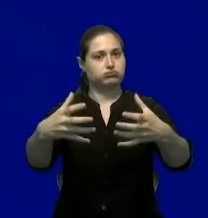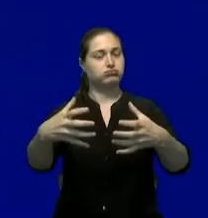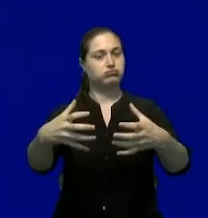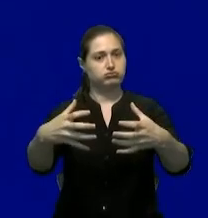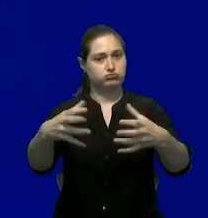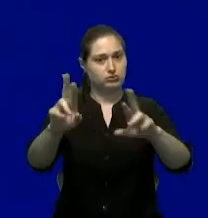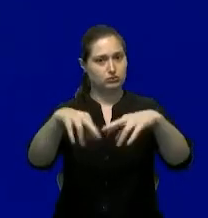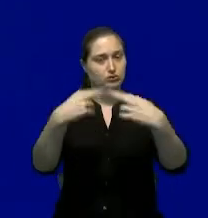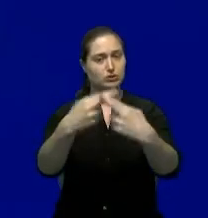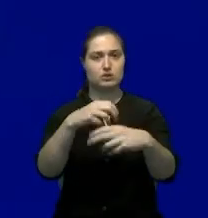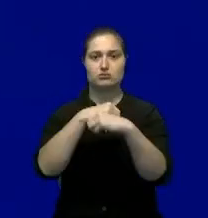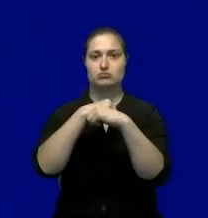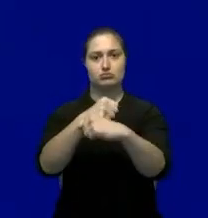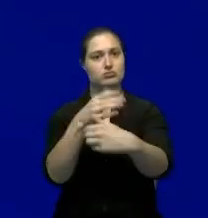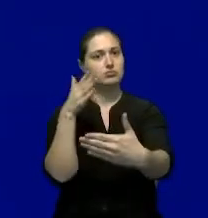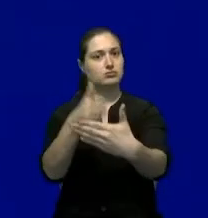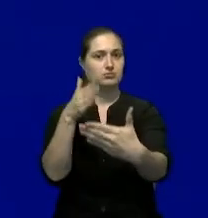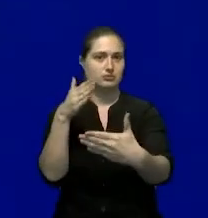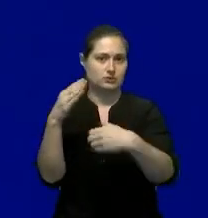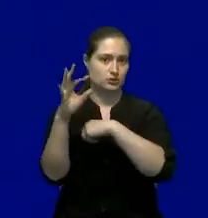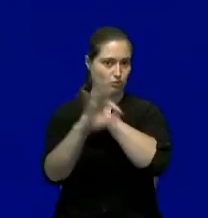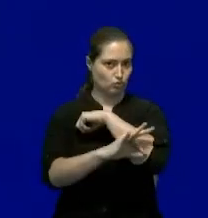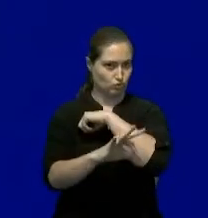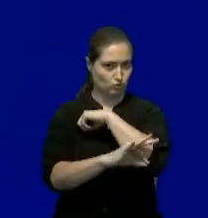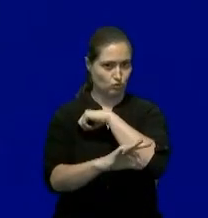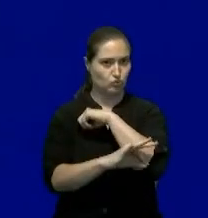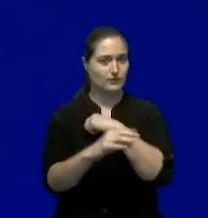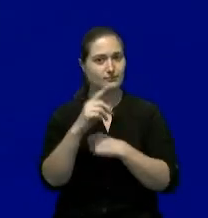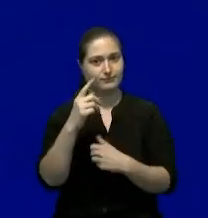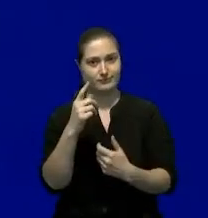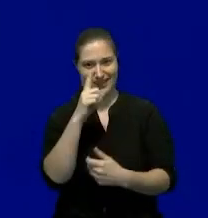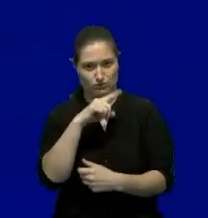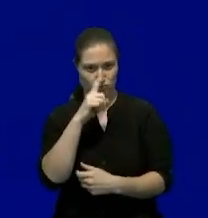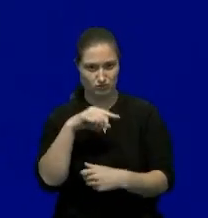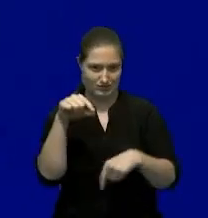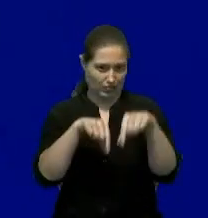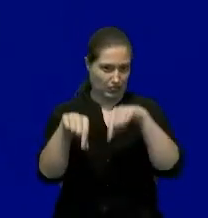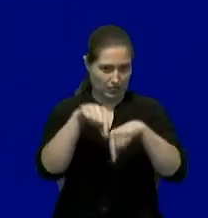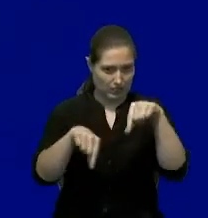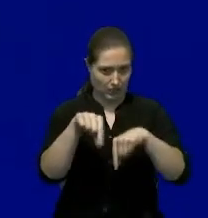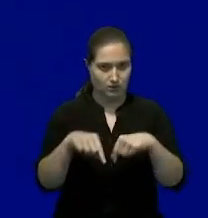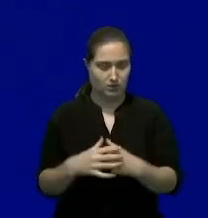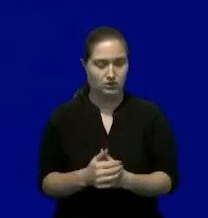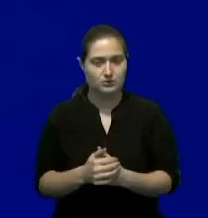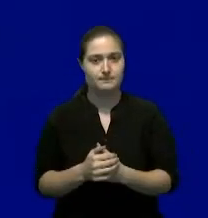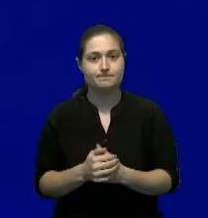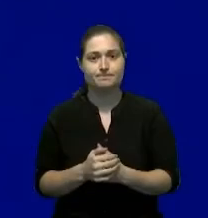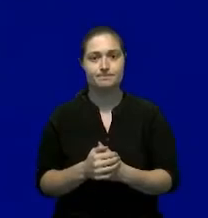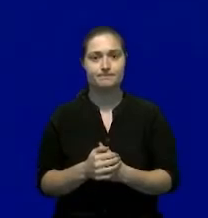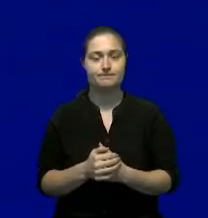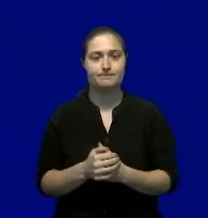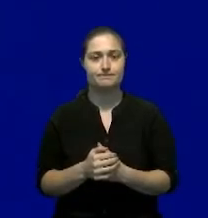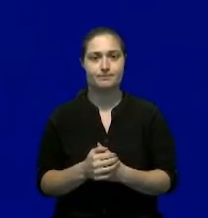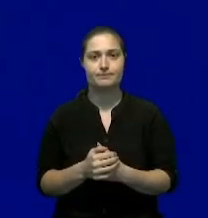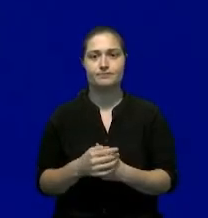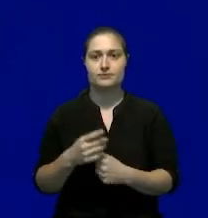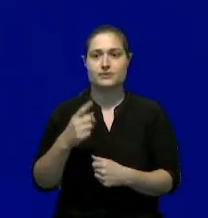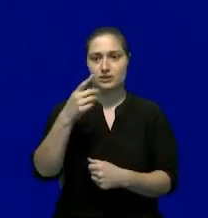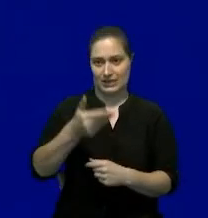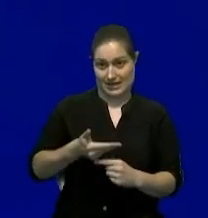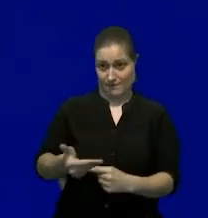combatir las drogas sintéticas nosotros vamos a participar en ella